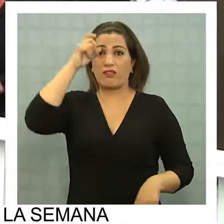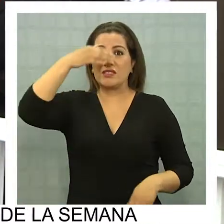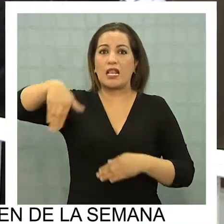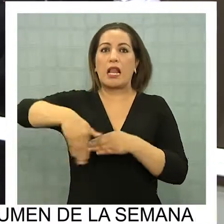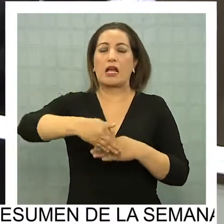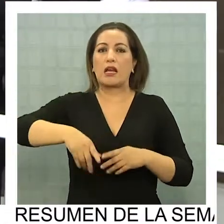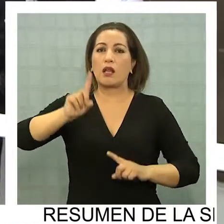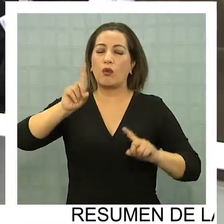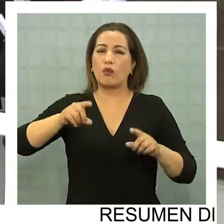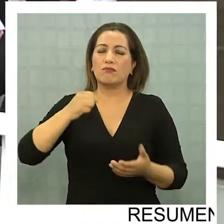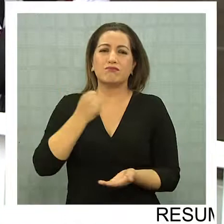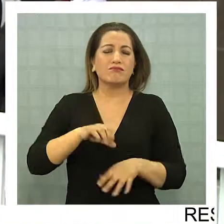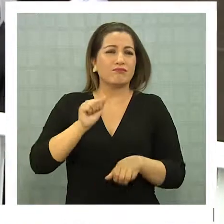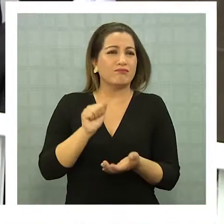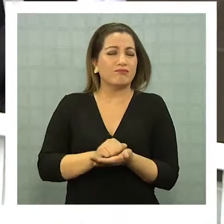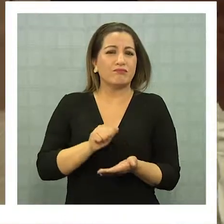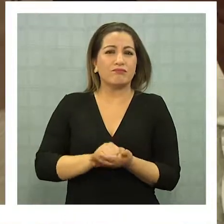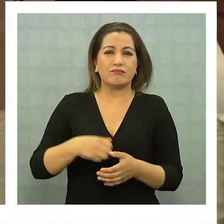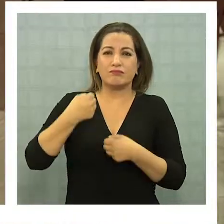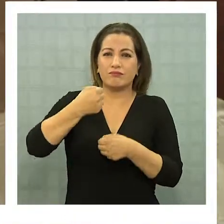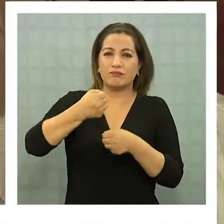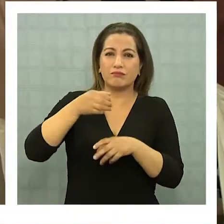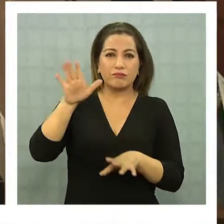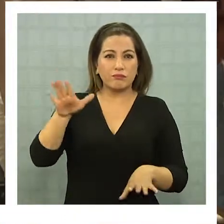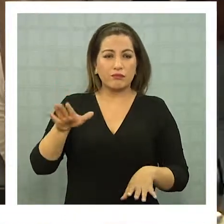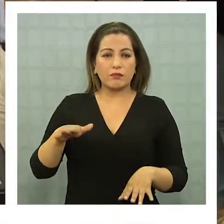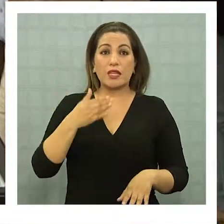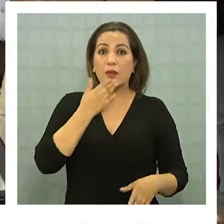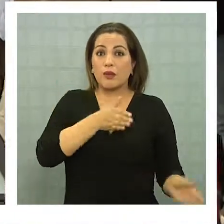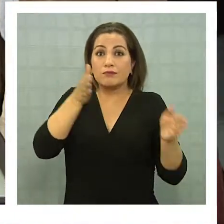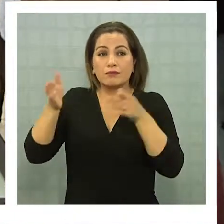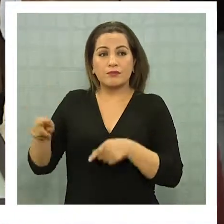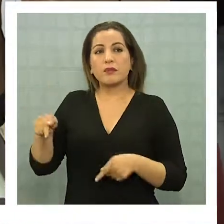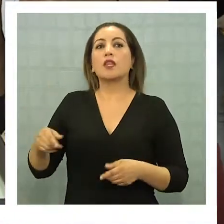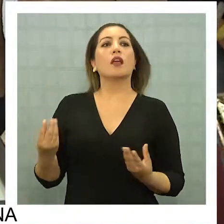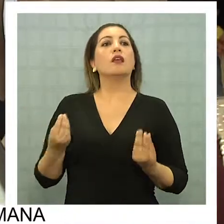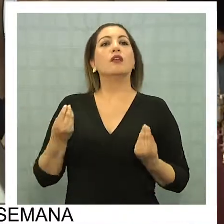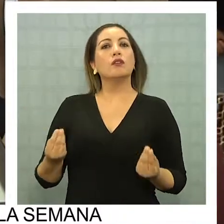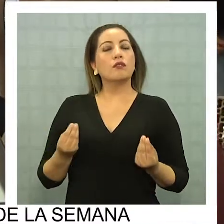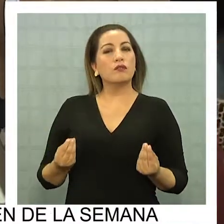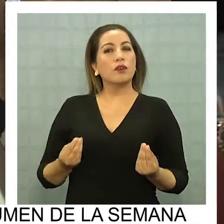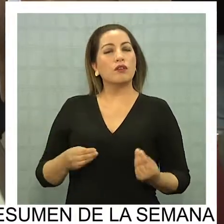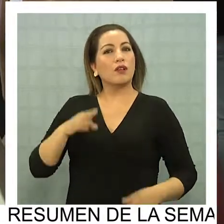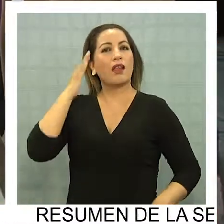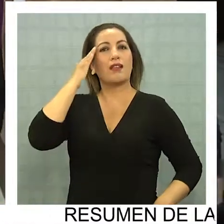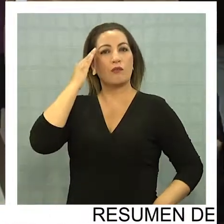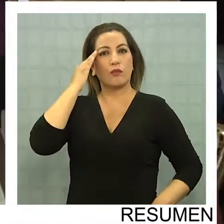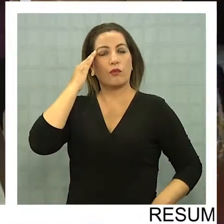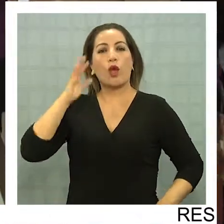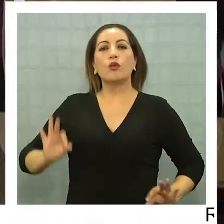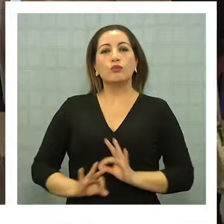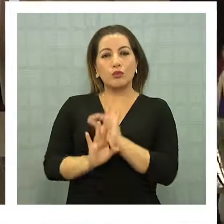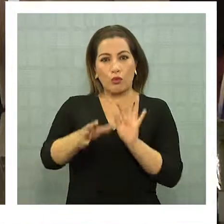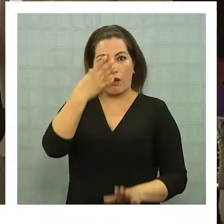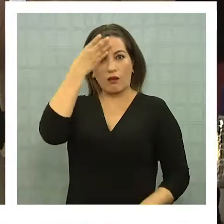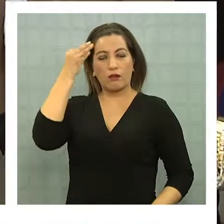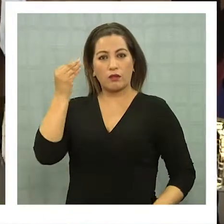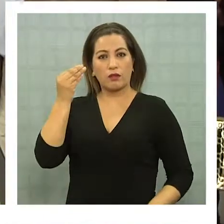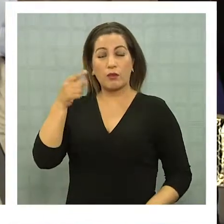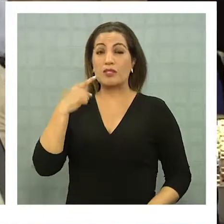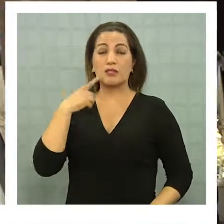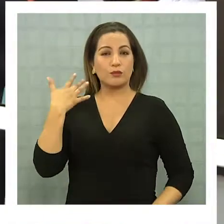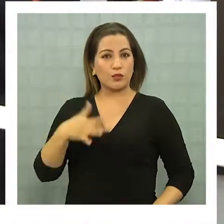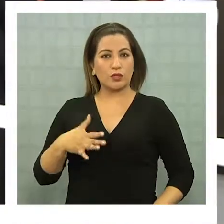protestando. Y por otro lado, es bueno que esta memoria nunca se olvide, porque lo